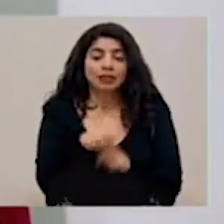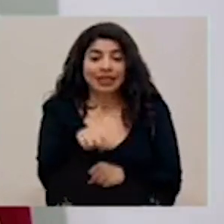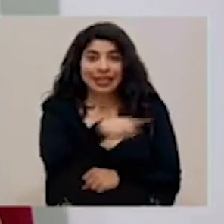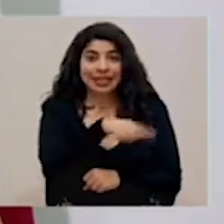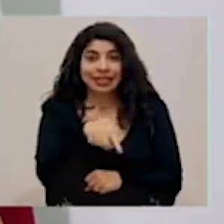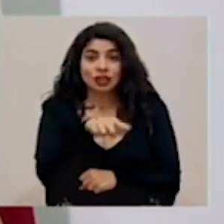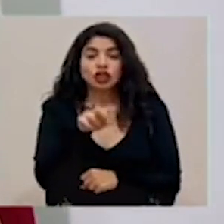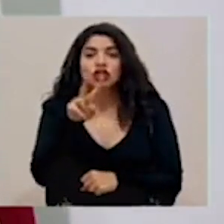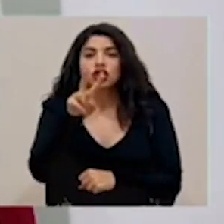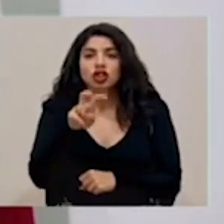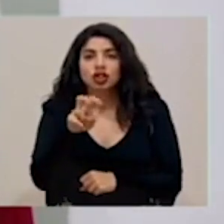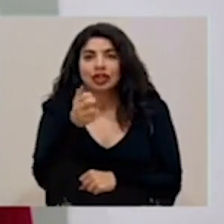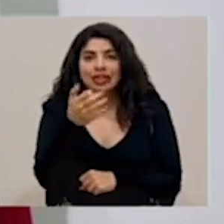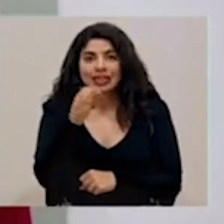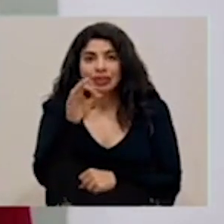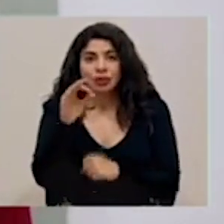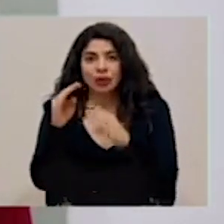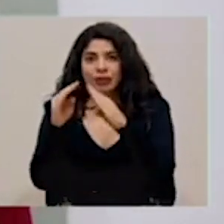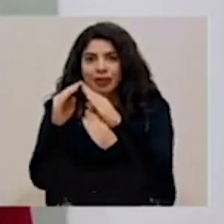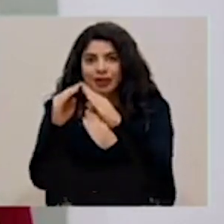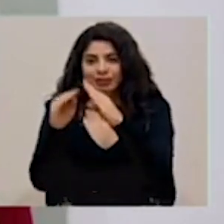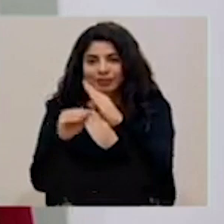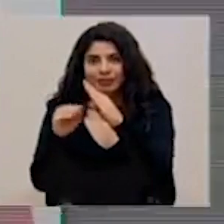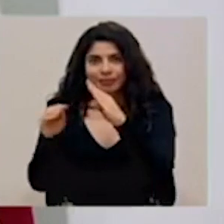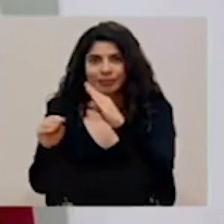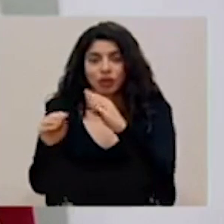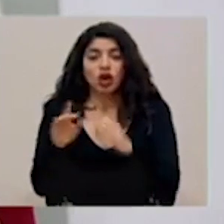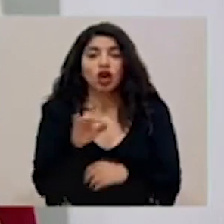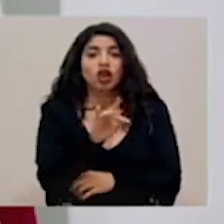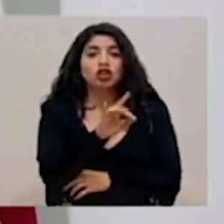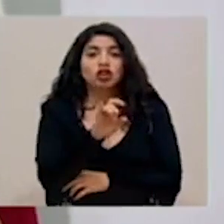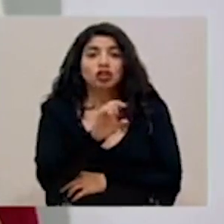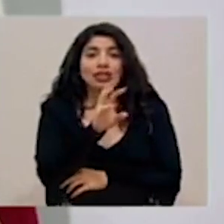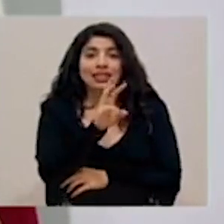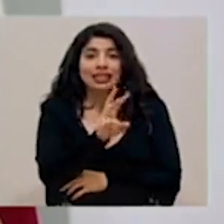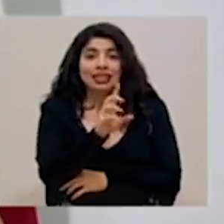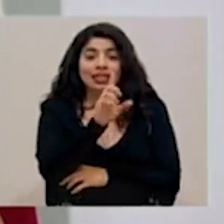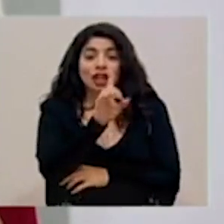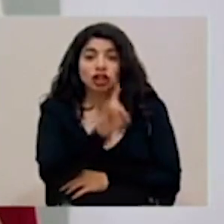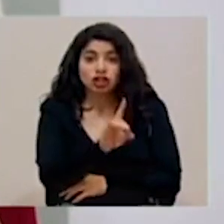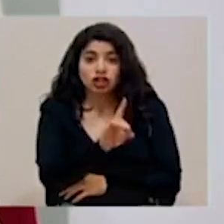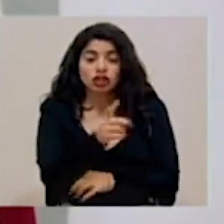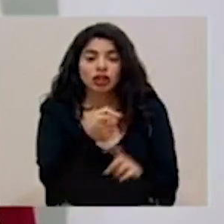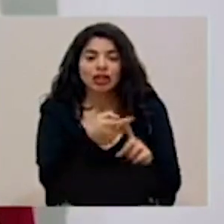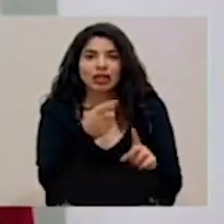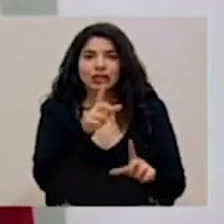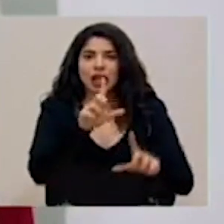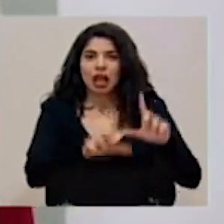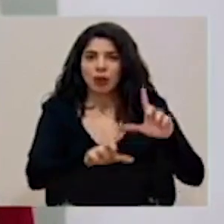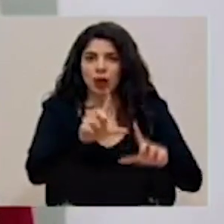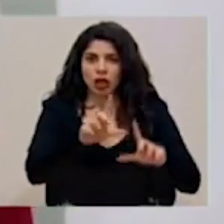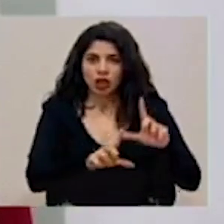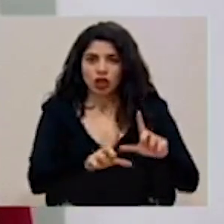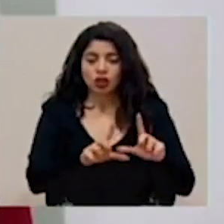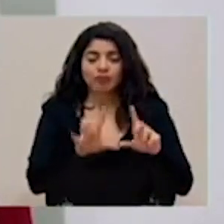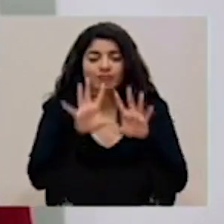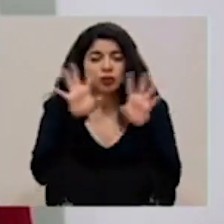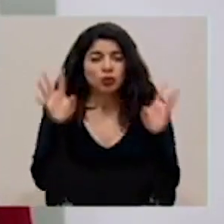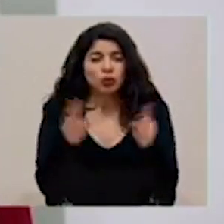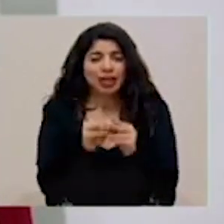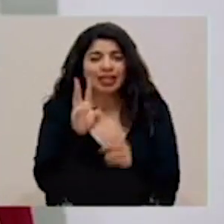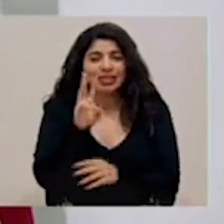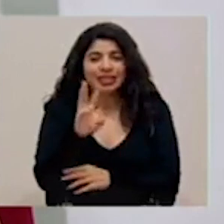219 son por nexo epidemiológico y 868 por laboratorio, para un total de